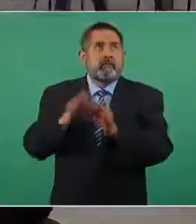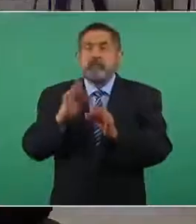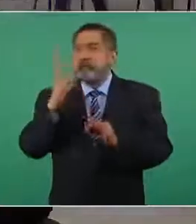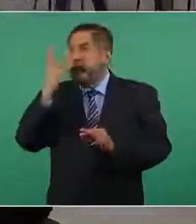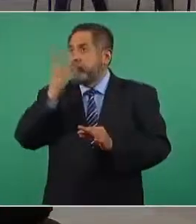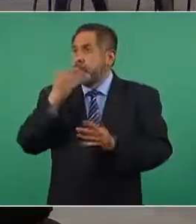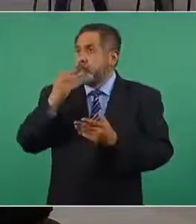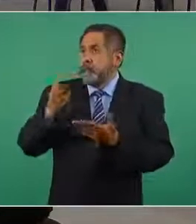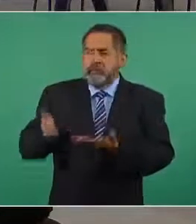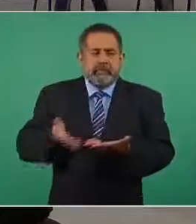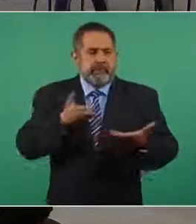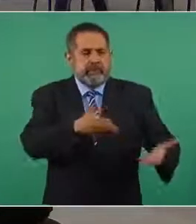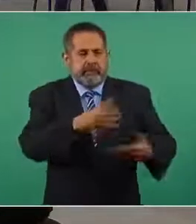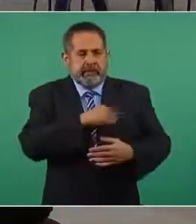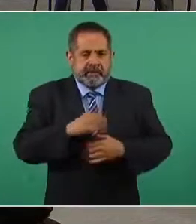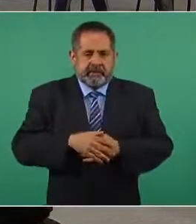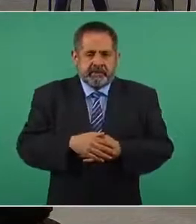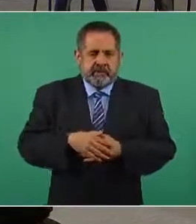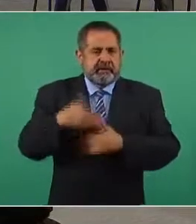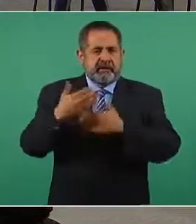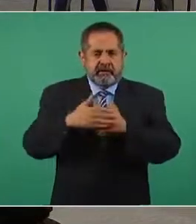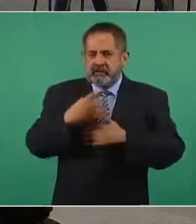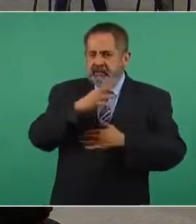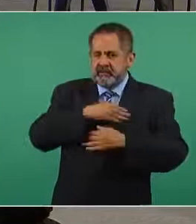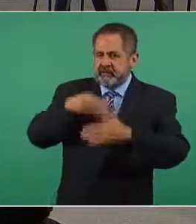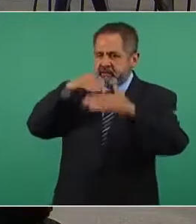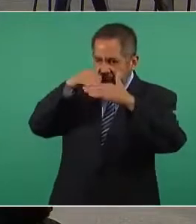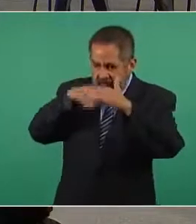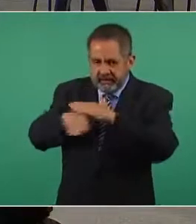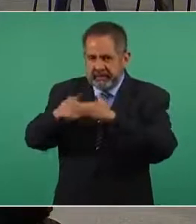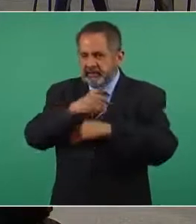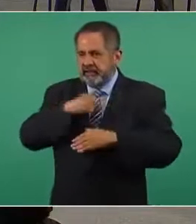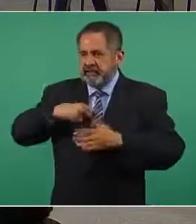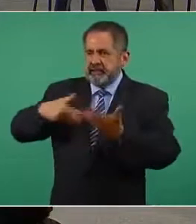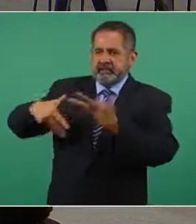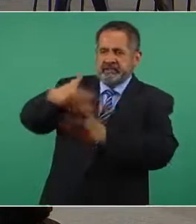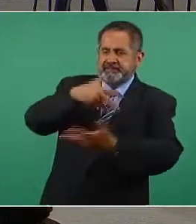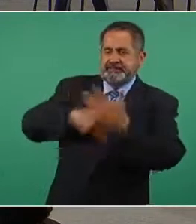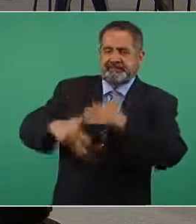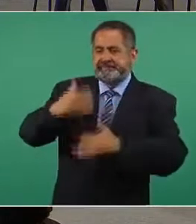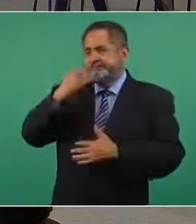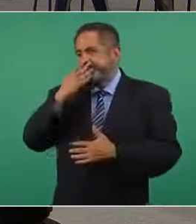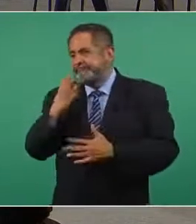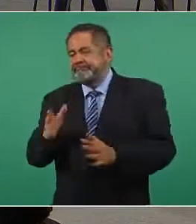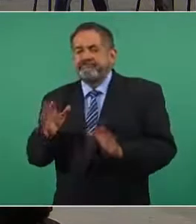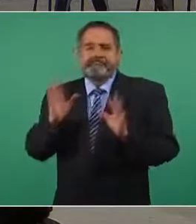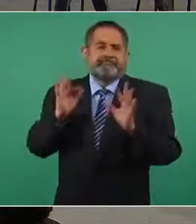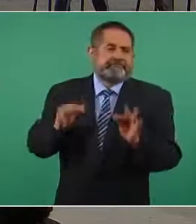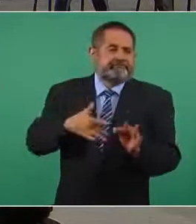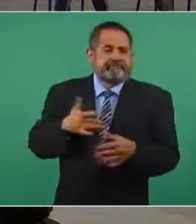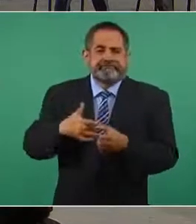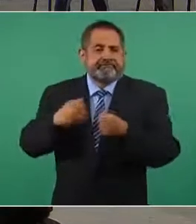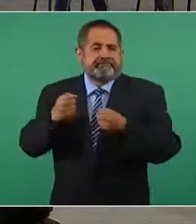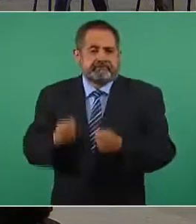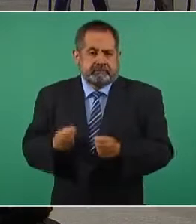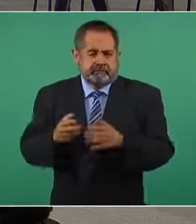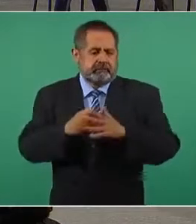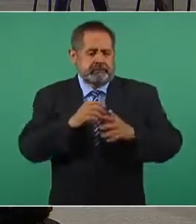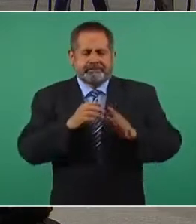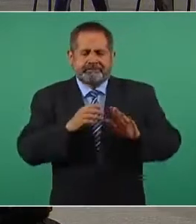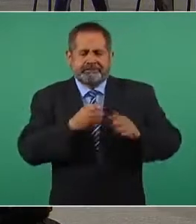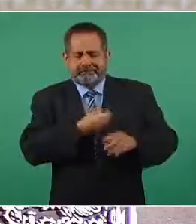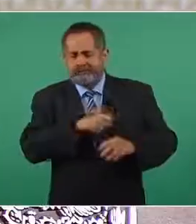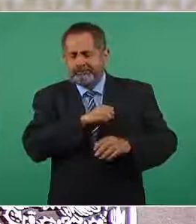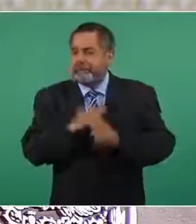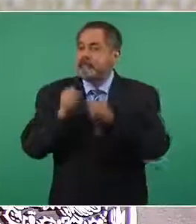nuestros niños. Van a llegar los niños, los niños tienen que llegar a un ambiente precisamente, no solamente seguro en lo que se refiere a salud,